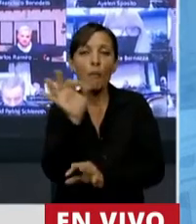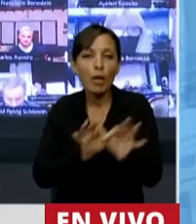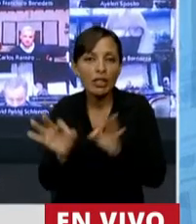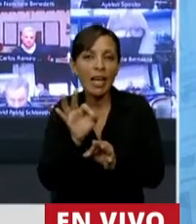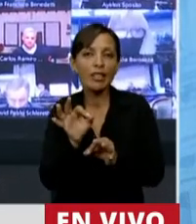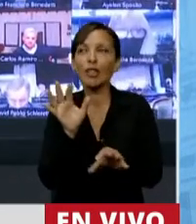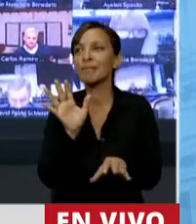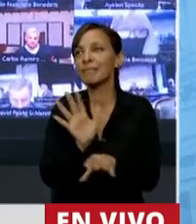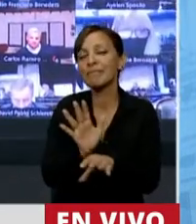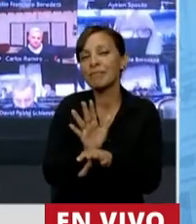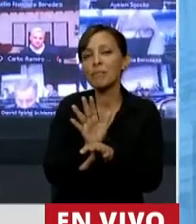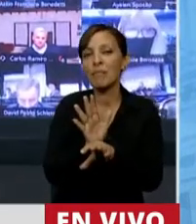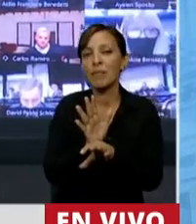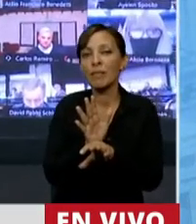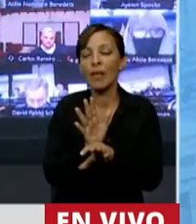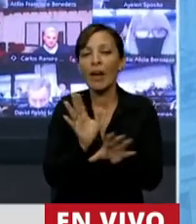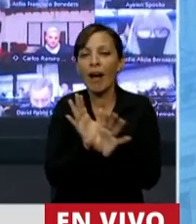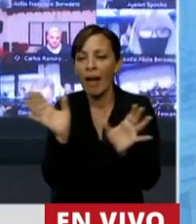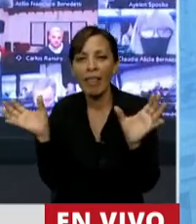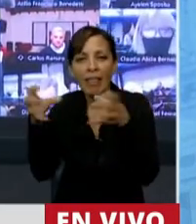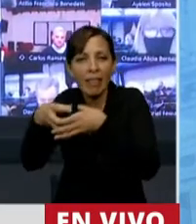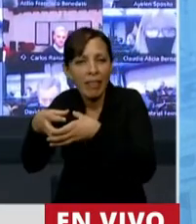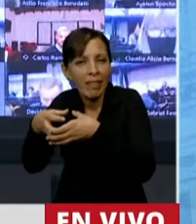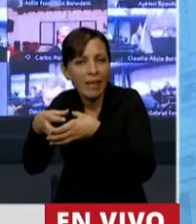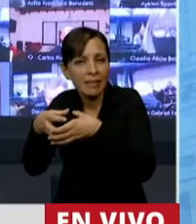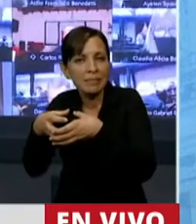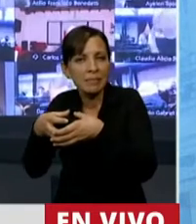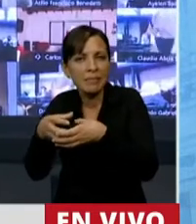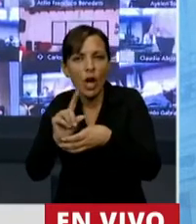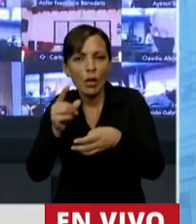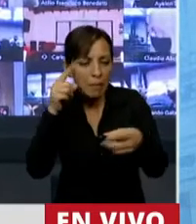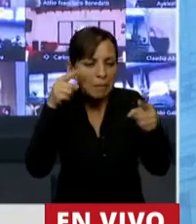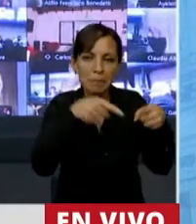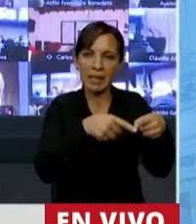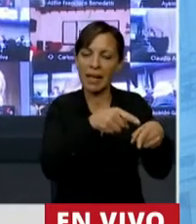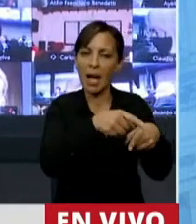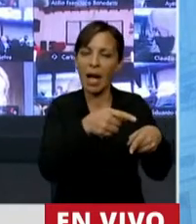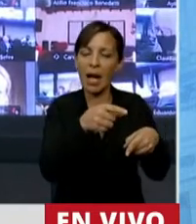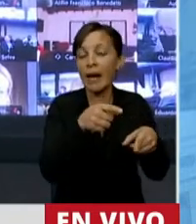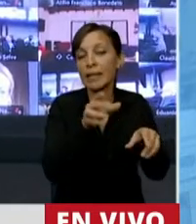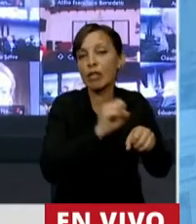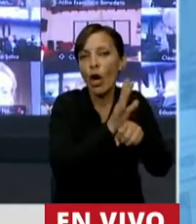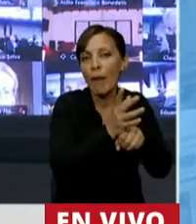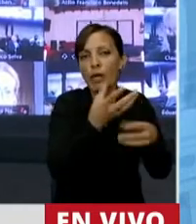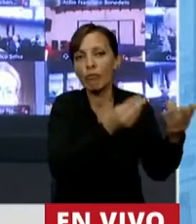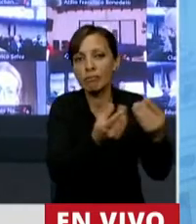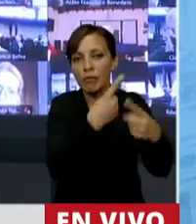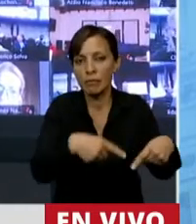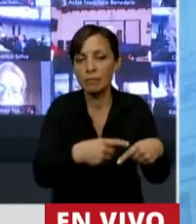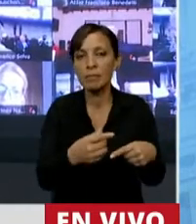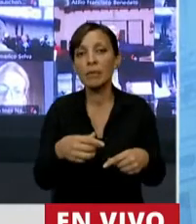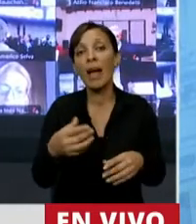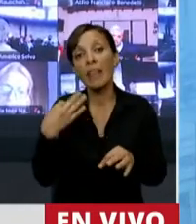fuera del contexto que estamos viviendo. Mire, señor presidente, como le decía, podríamos habernos puesto de acuerdo